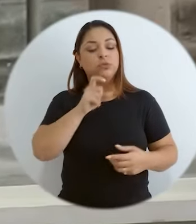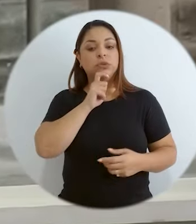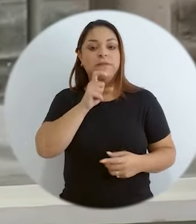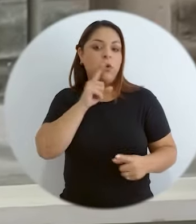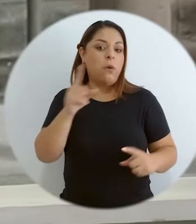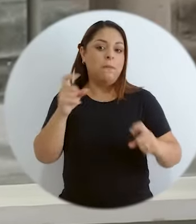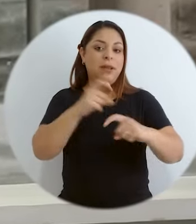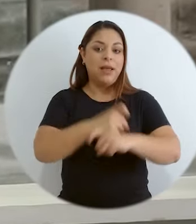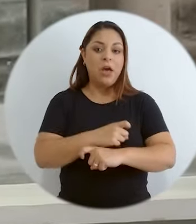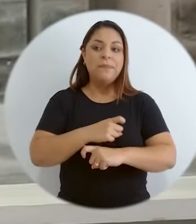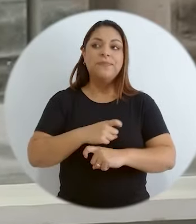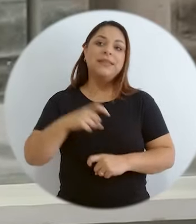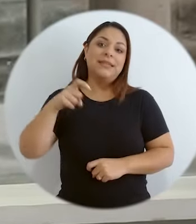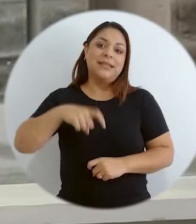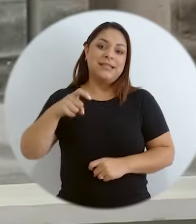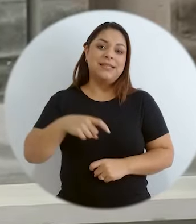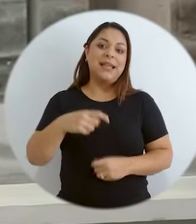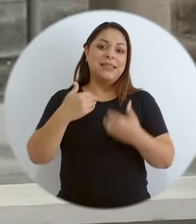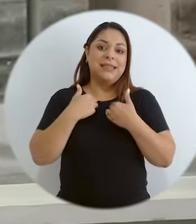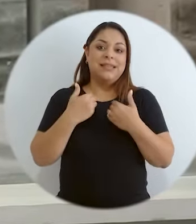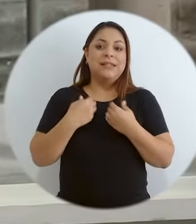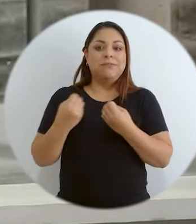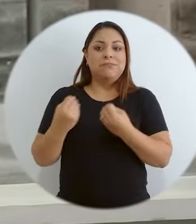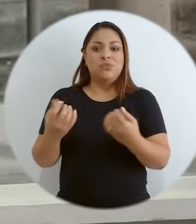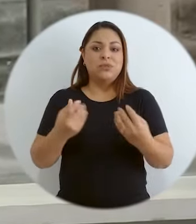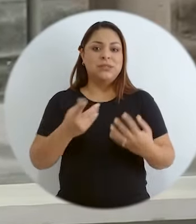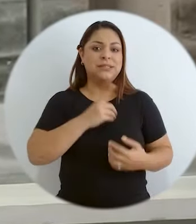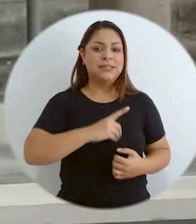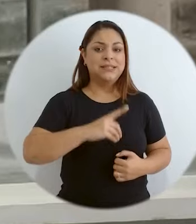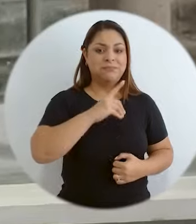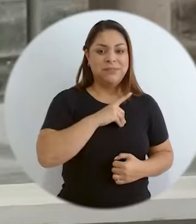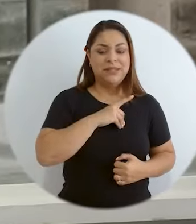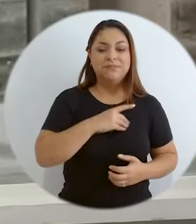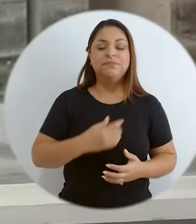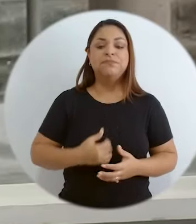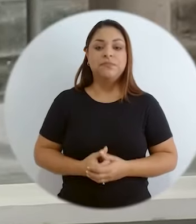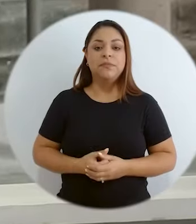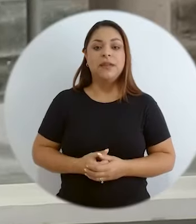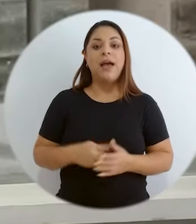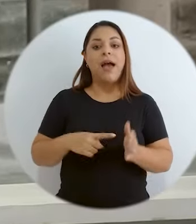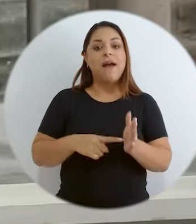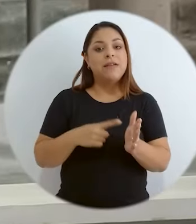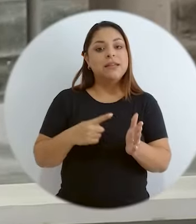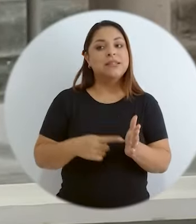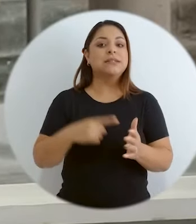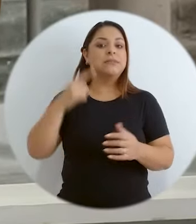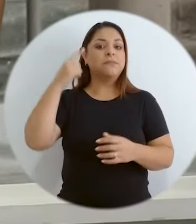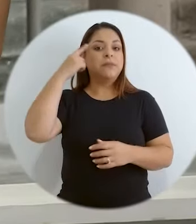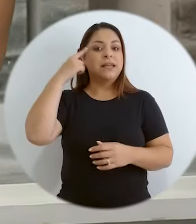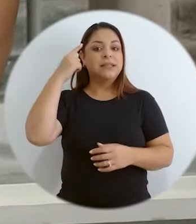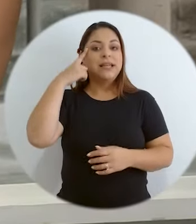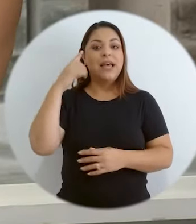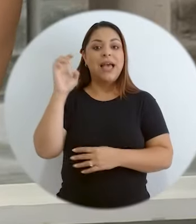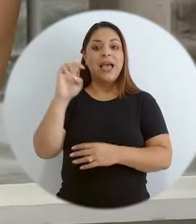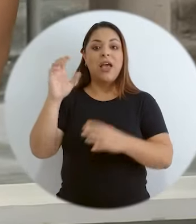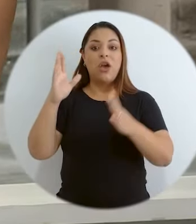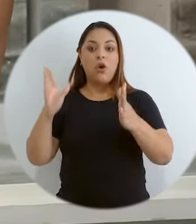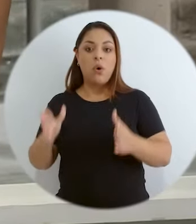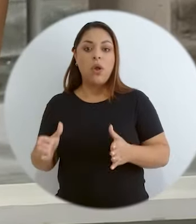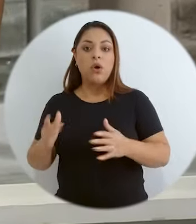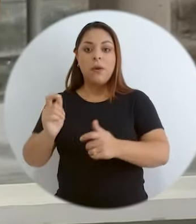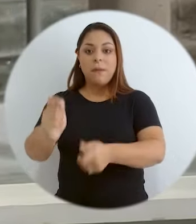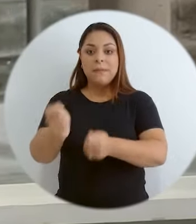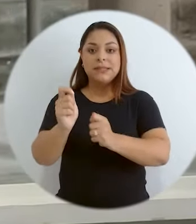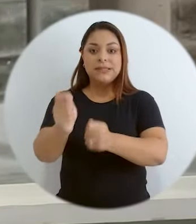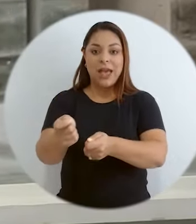hace difícil, sea, realmente son materias bastante complicadas y que necesitan tener múltiples disciplinas, ¿verdad? A veces piensan que tal vez un ecólogo